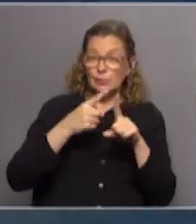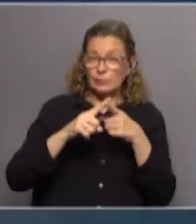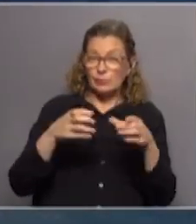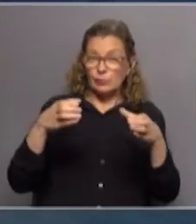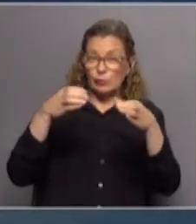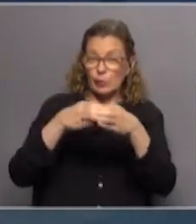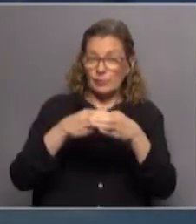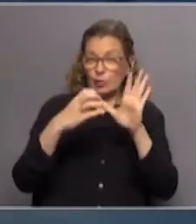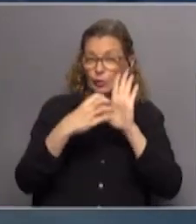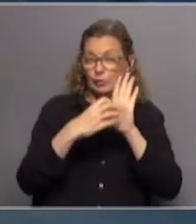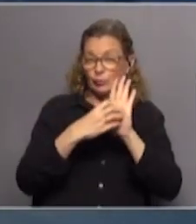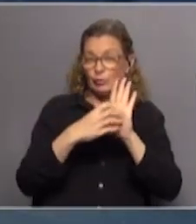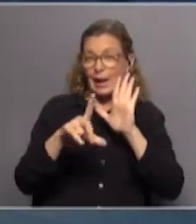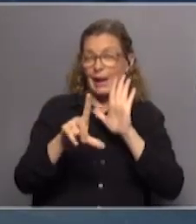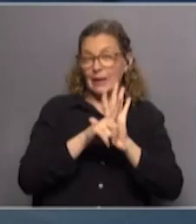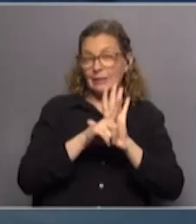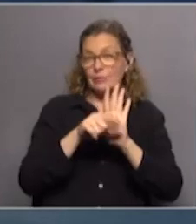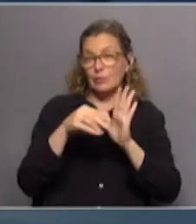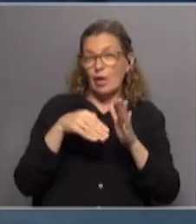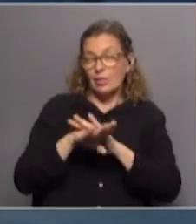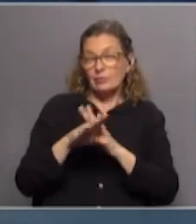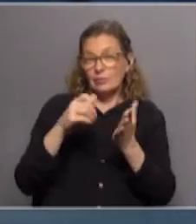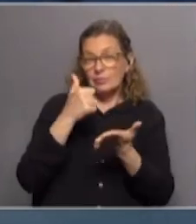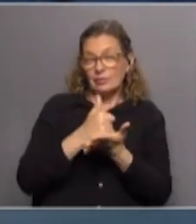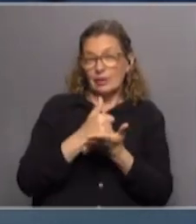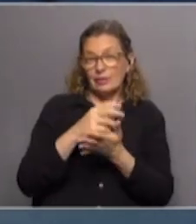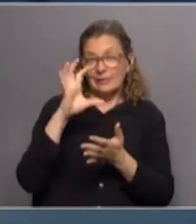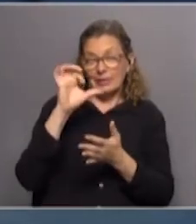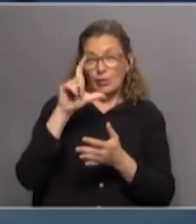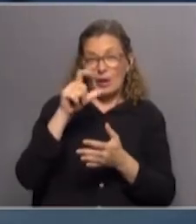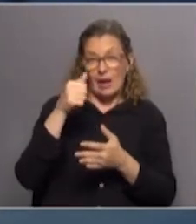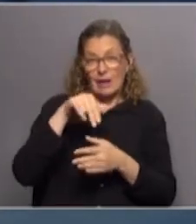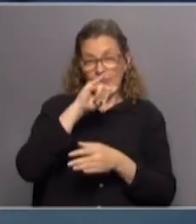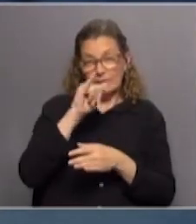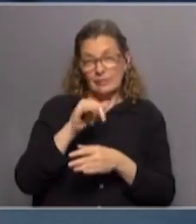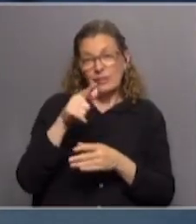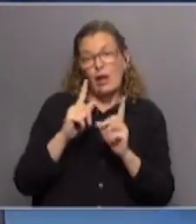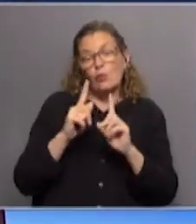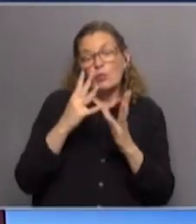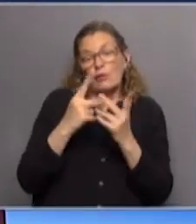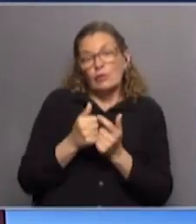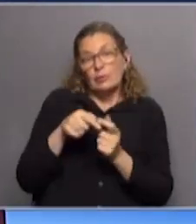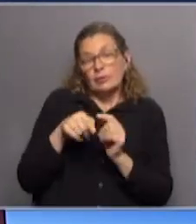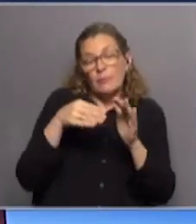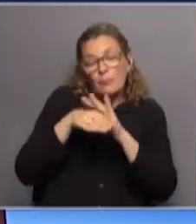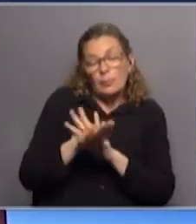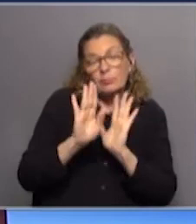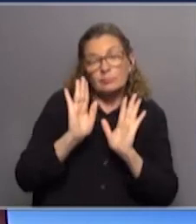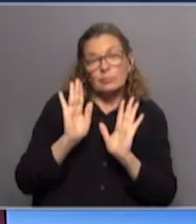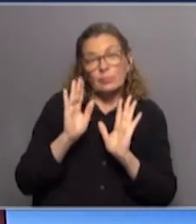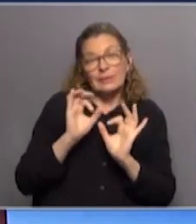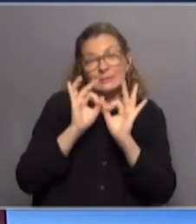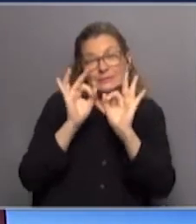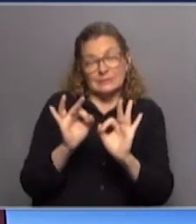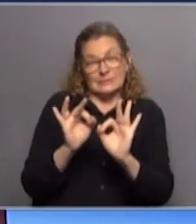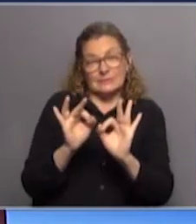Comisión de Constitución y Legislación donde se encuentra el senador Pablo Lanz de Ciudadanos y de alguna manera su participación podría llegar a